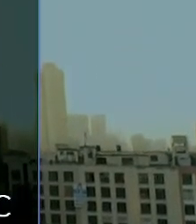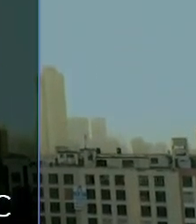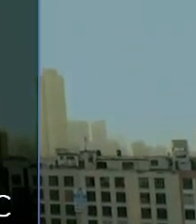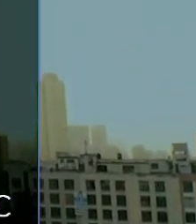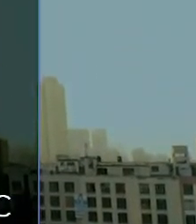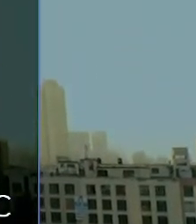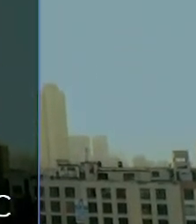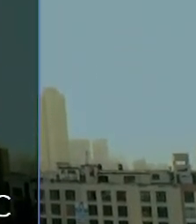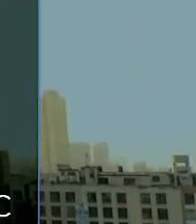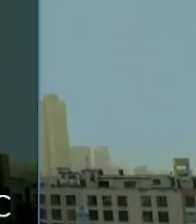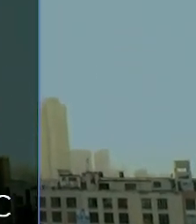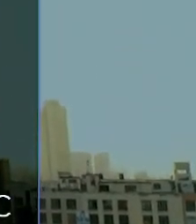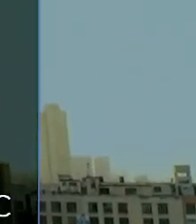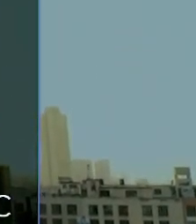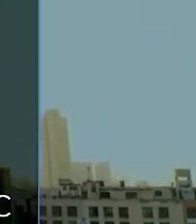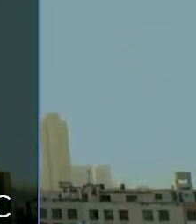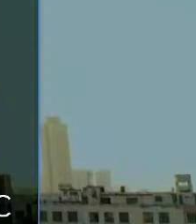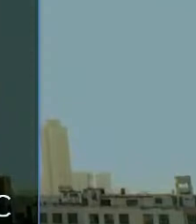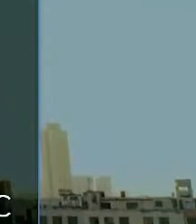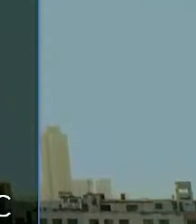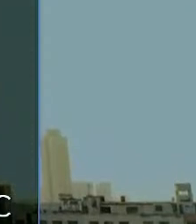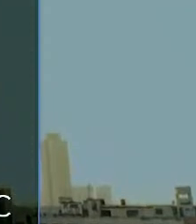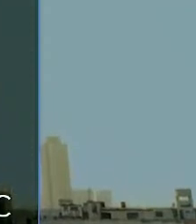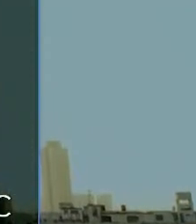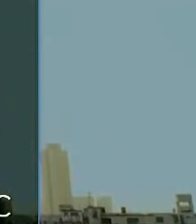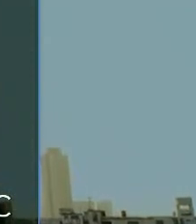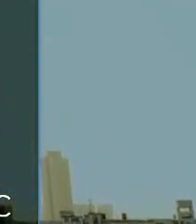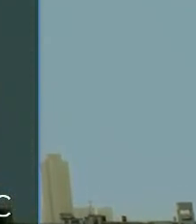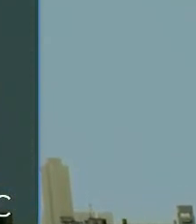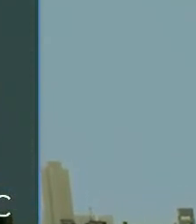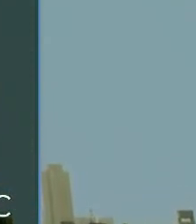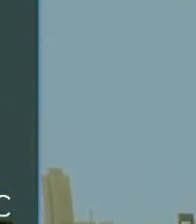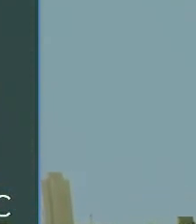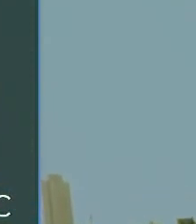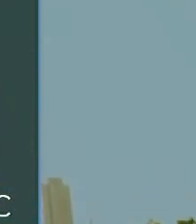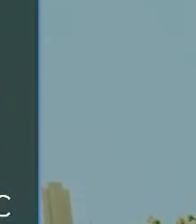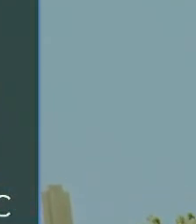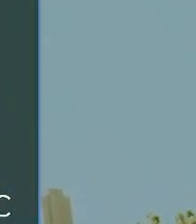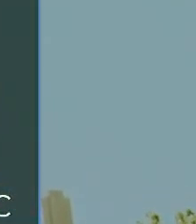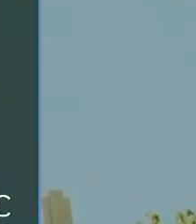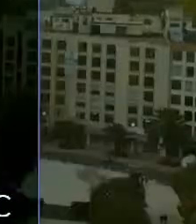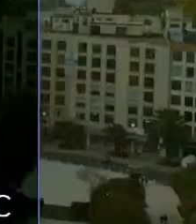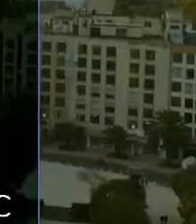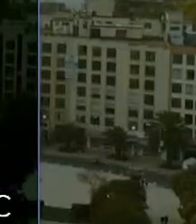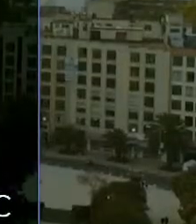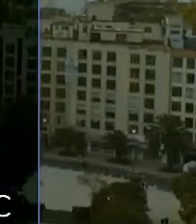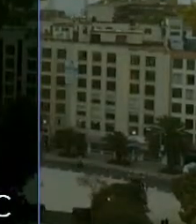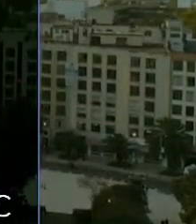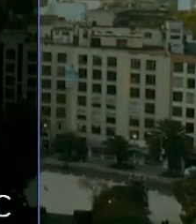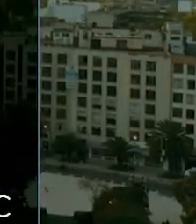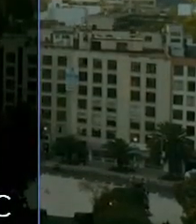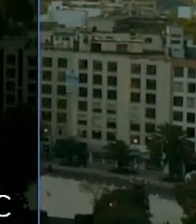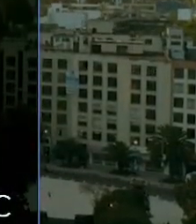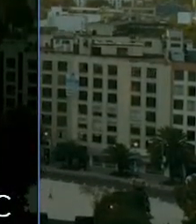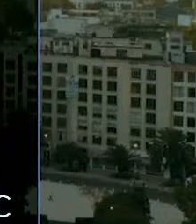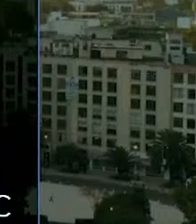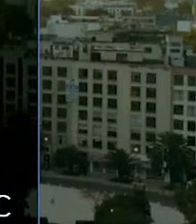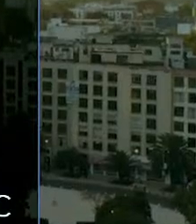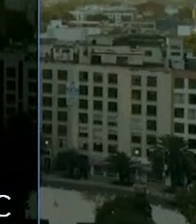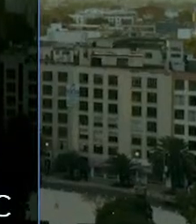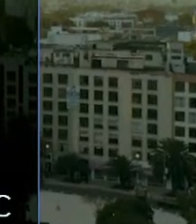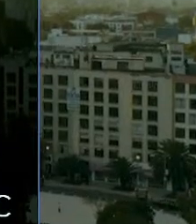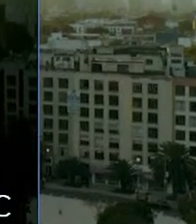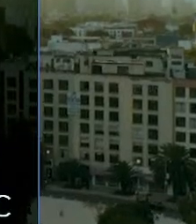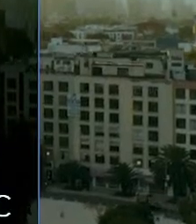grados celsius mientras que por la tarde esperamos cielo medio nublado con probabilidad de lluvias en el Estado de México y sin lluvias en la Ciudad de México